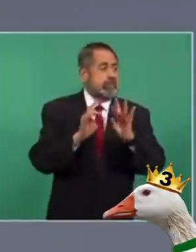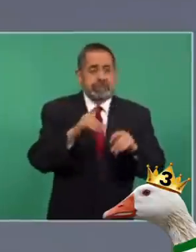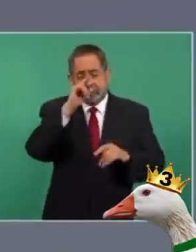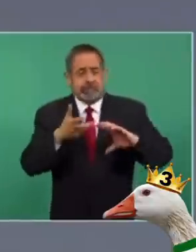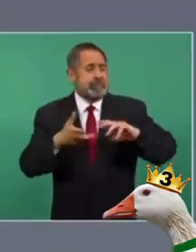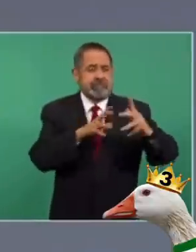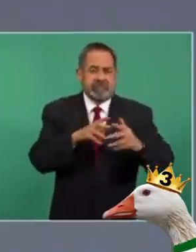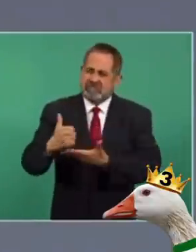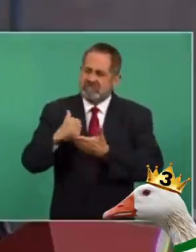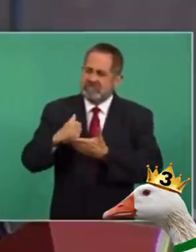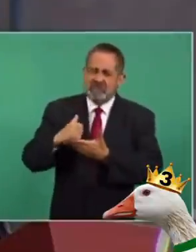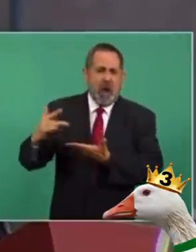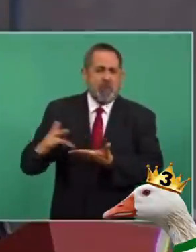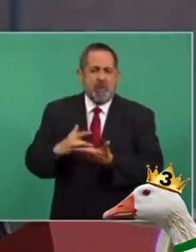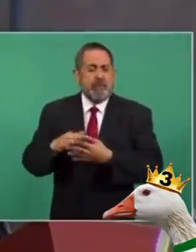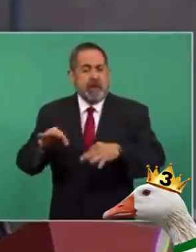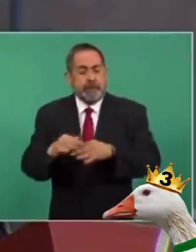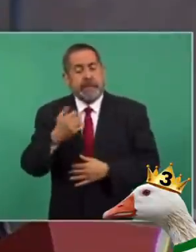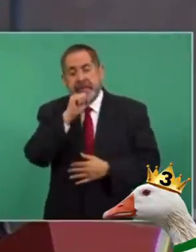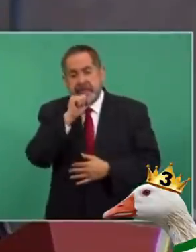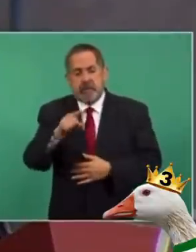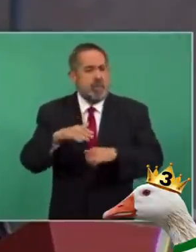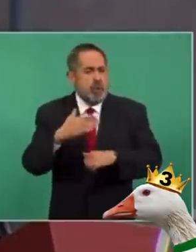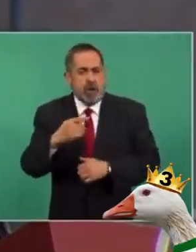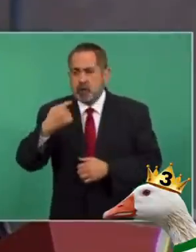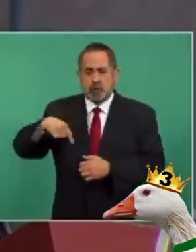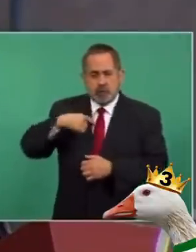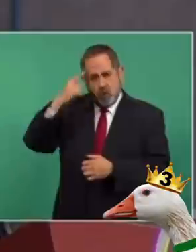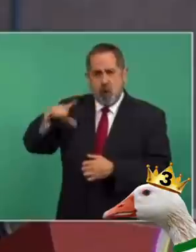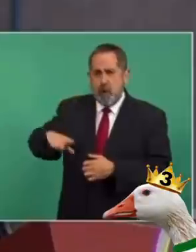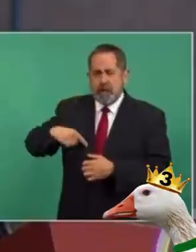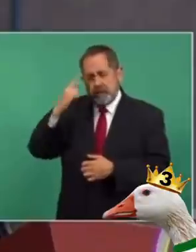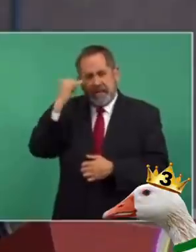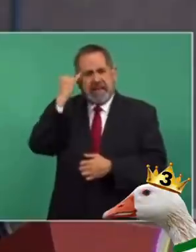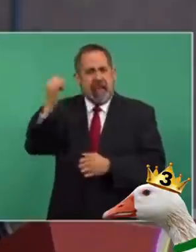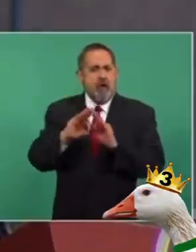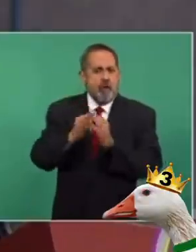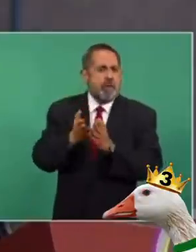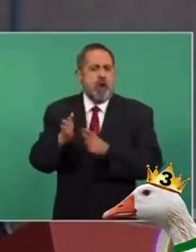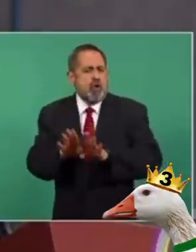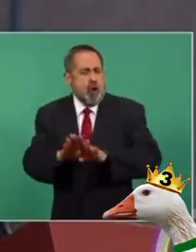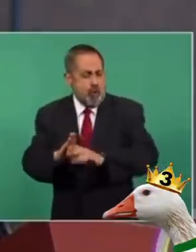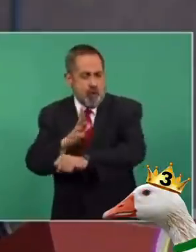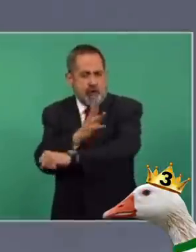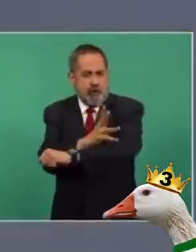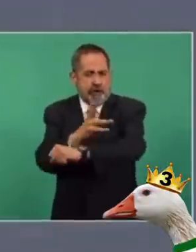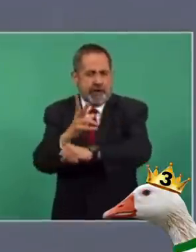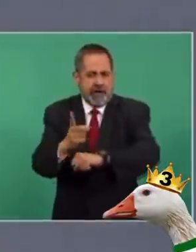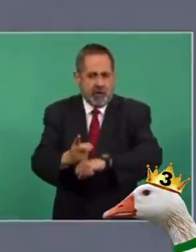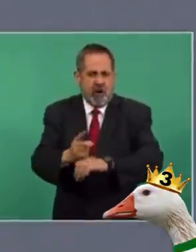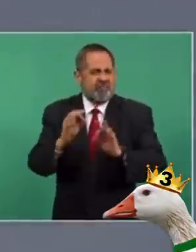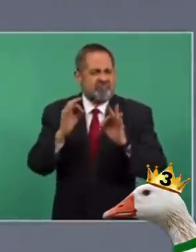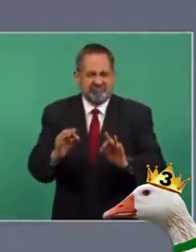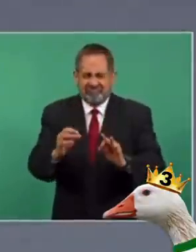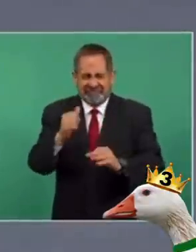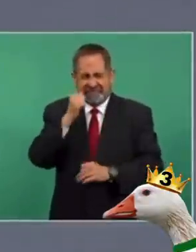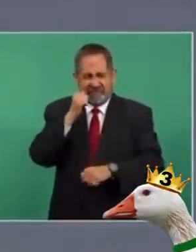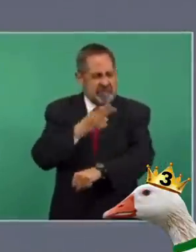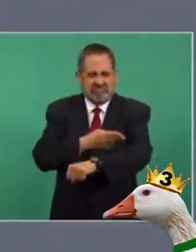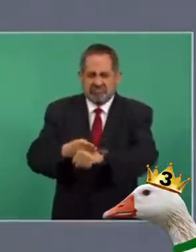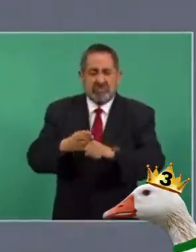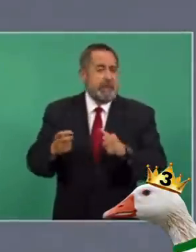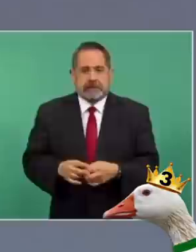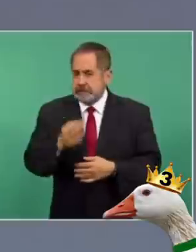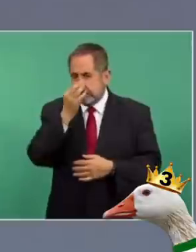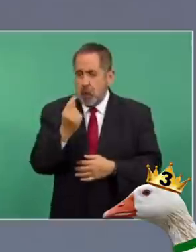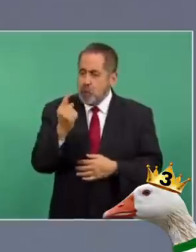pero también por la fórmula que hemos venido aplicando de gobernar con honradez y poner toda nuestra atención en el